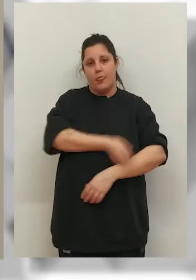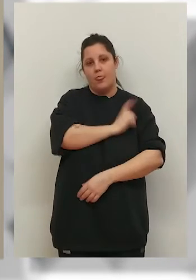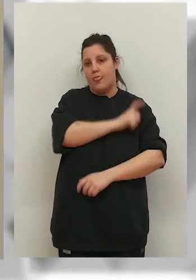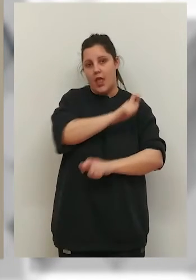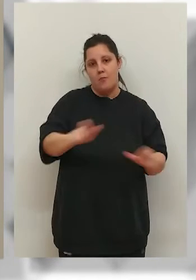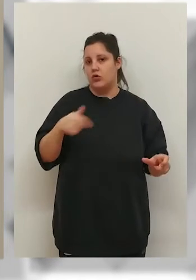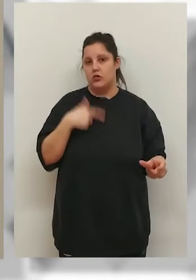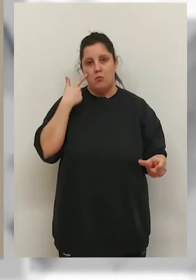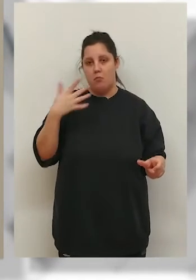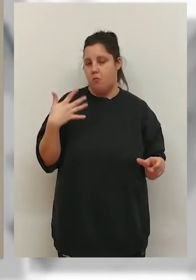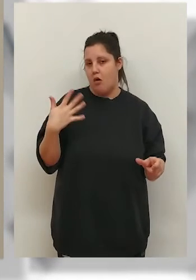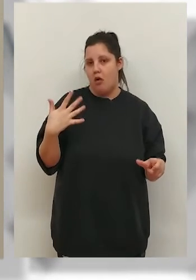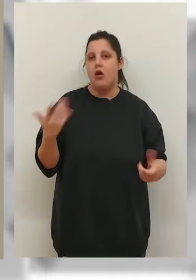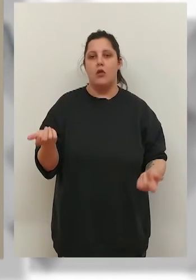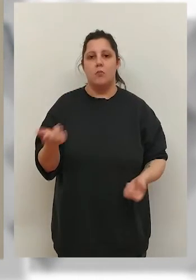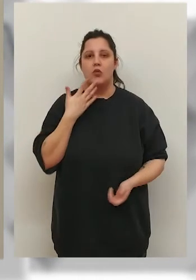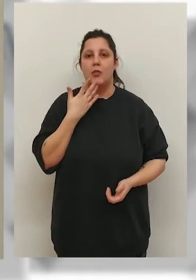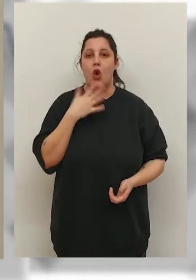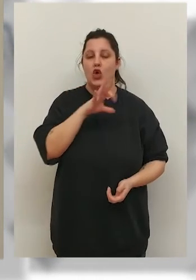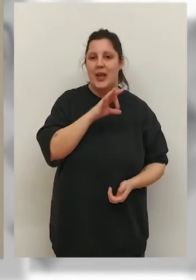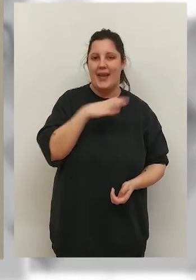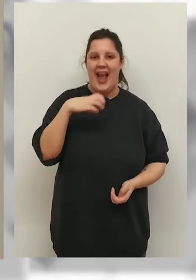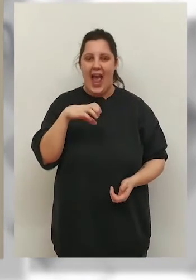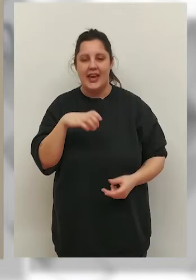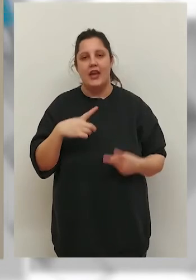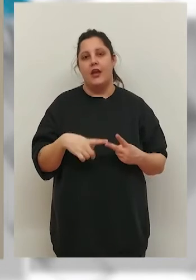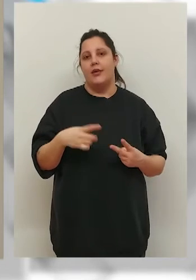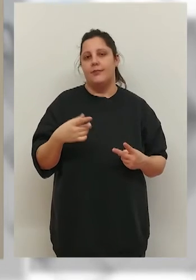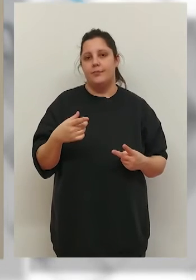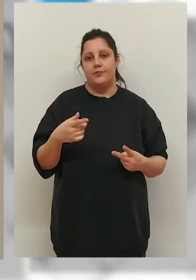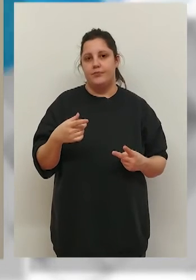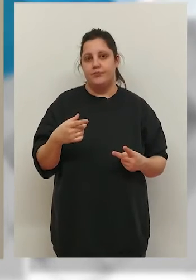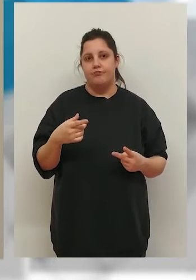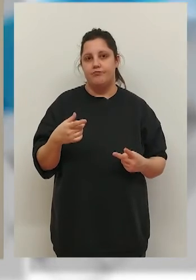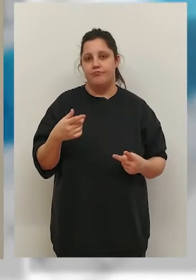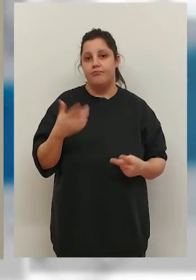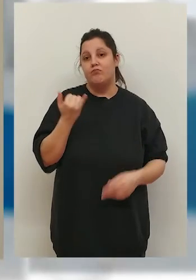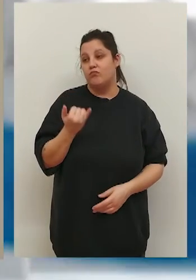Y bueno, deportistas altamente reseñados como Sammy y Kylie,